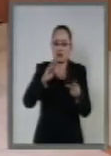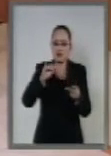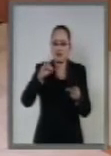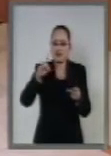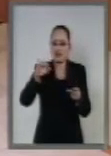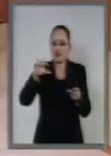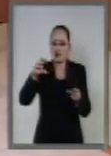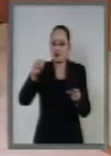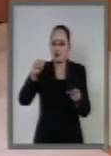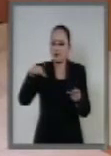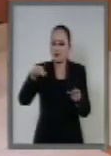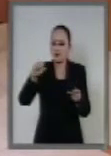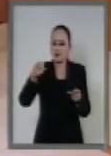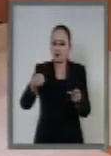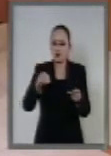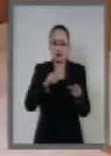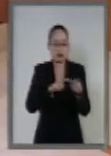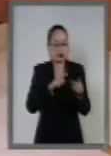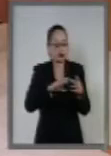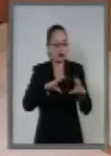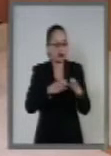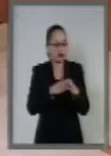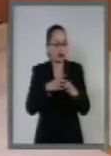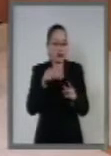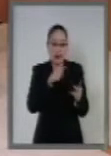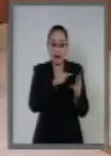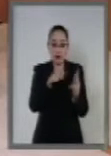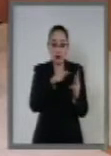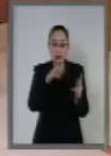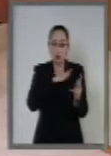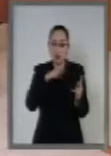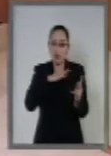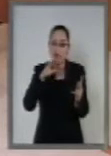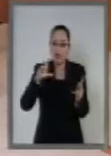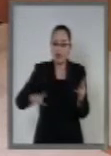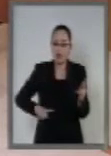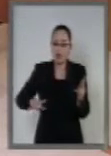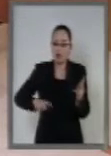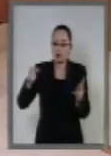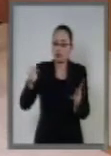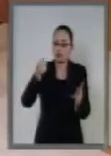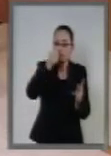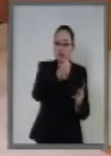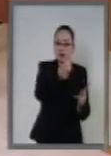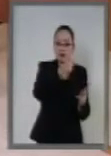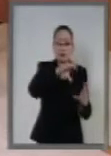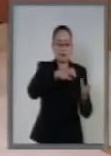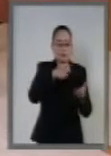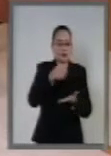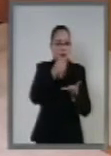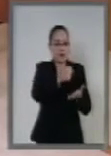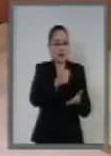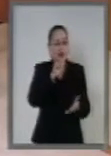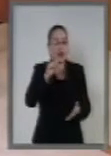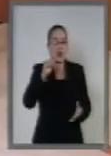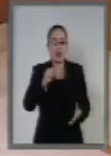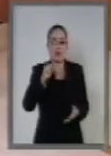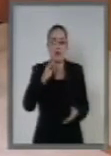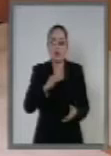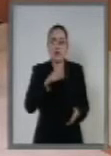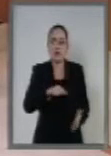privados que reciban fondos públicos, es decir, que la Auditoría Superior de la Federación podrá